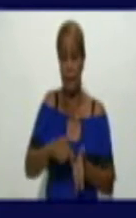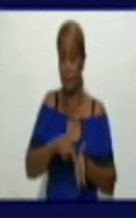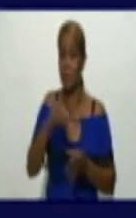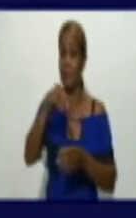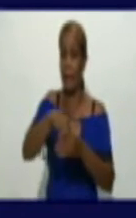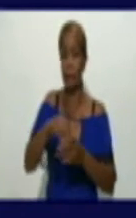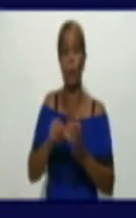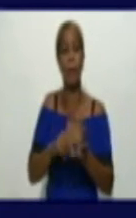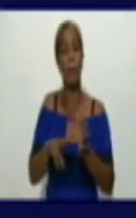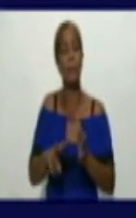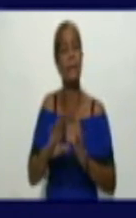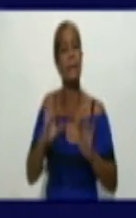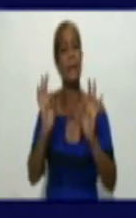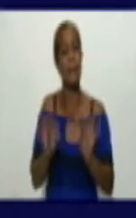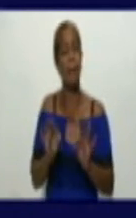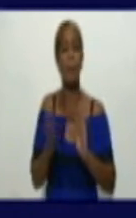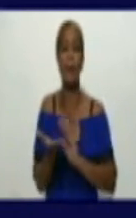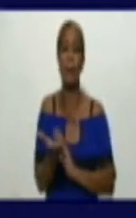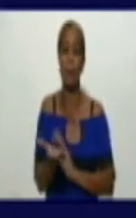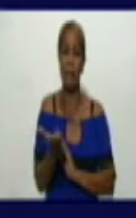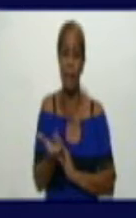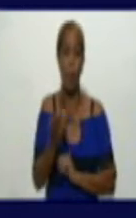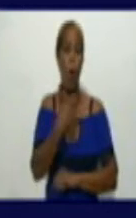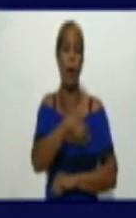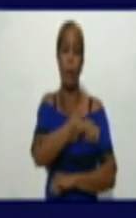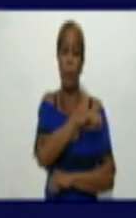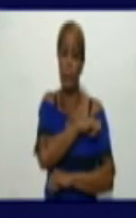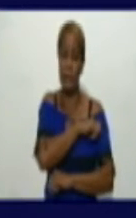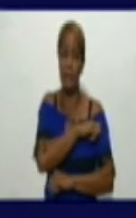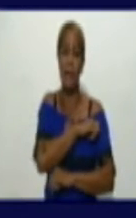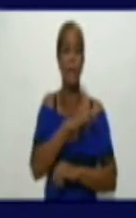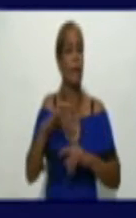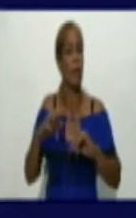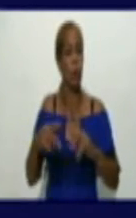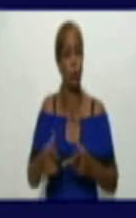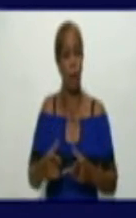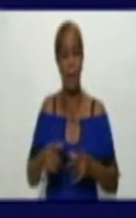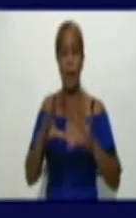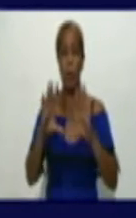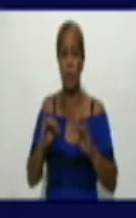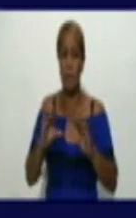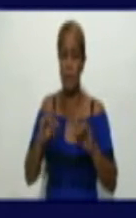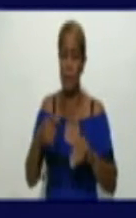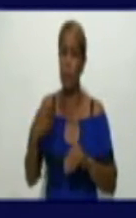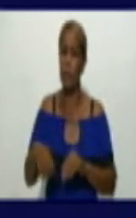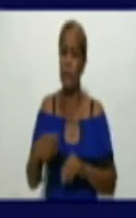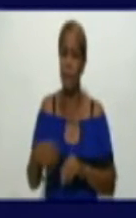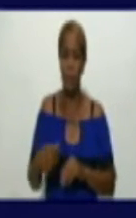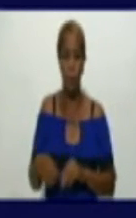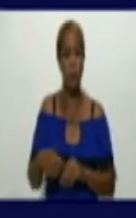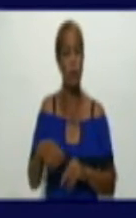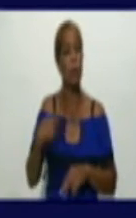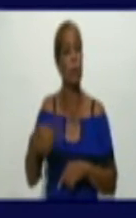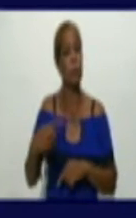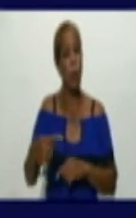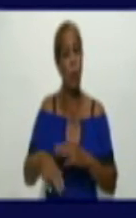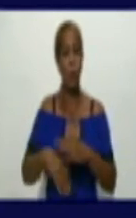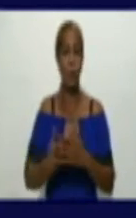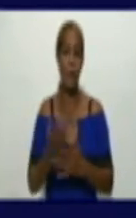pedimos a la población, recabamos a la población de cada día ser más exigentes, ser más responsables,